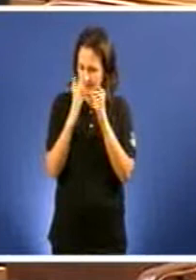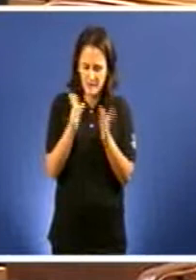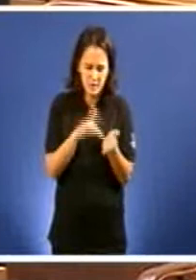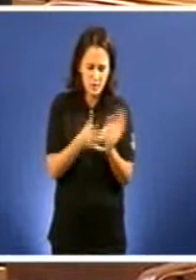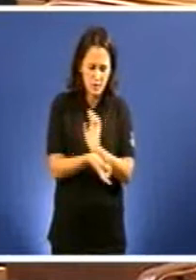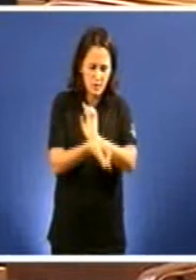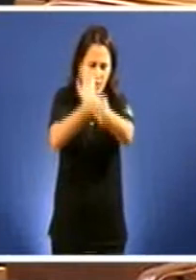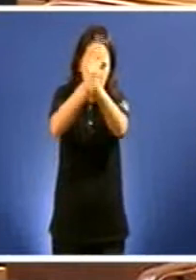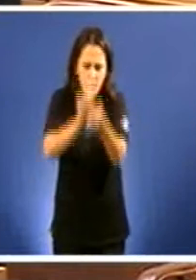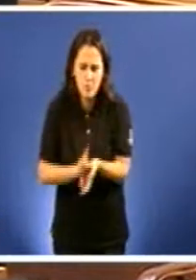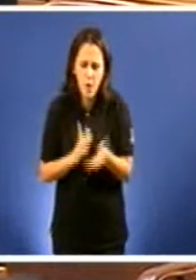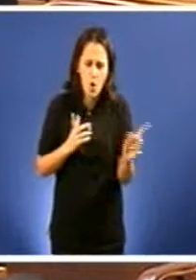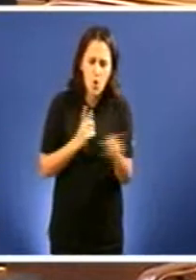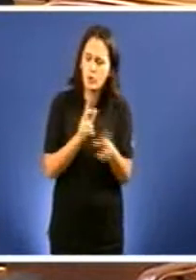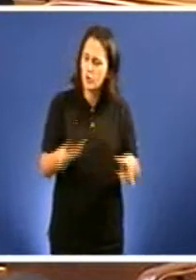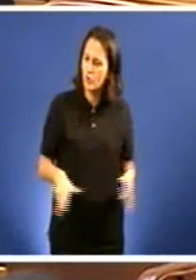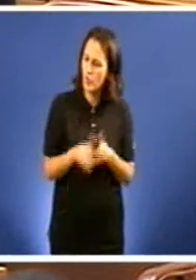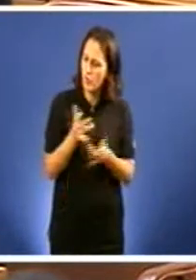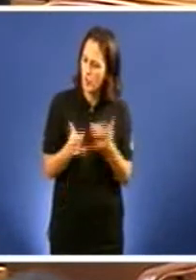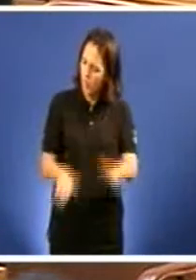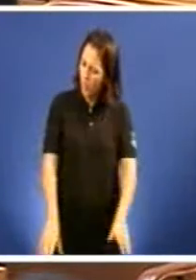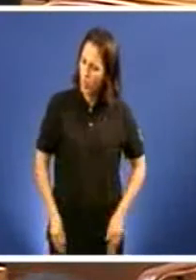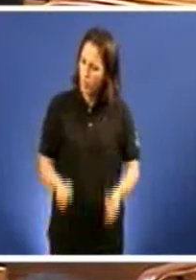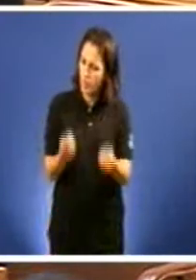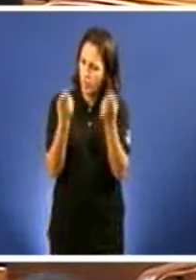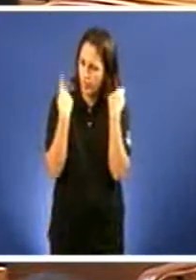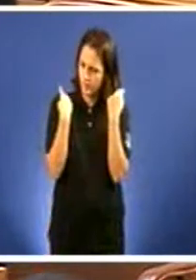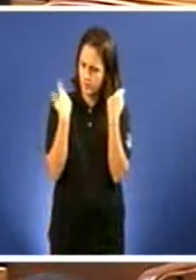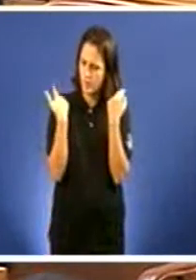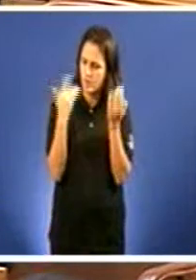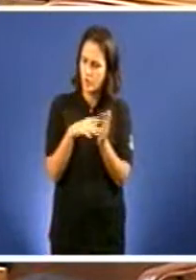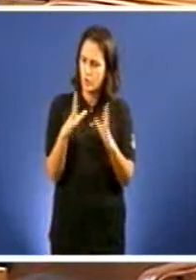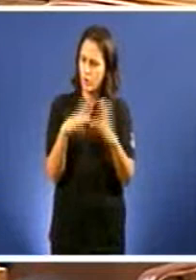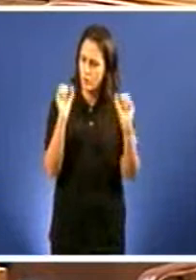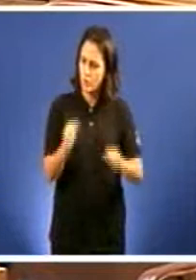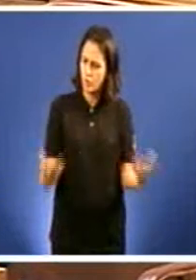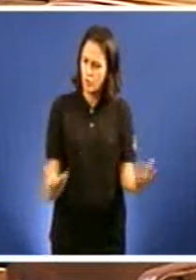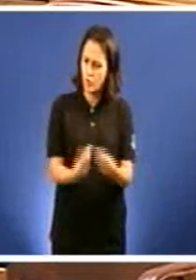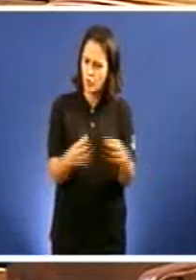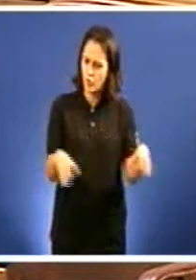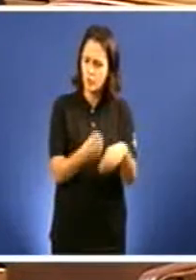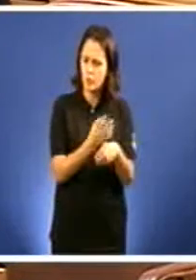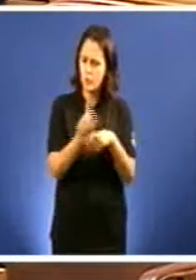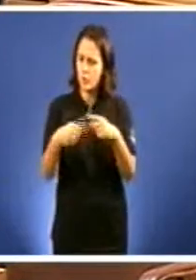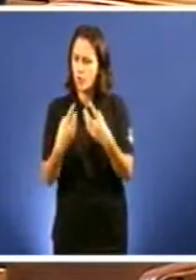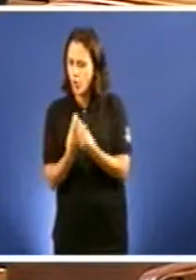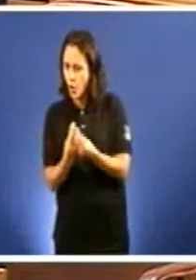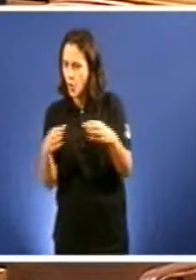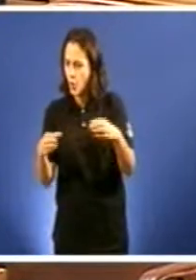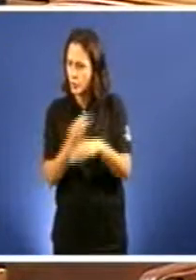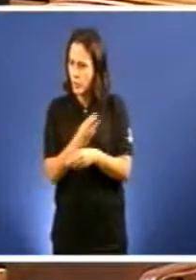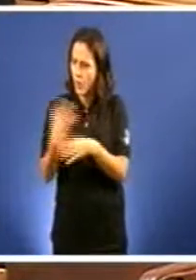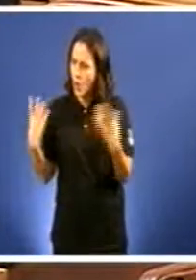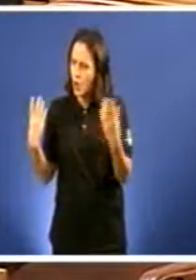de carácter antisocial cando aceptou os dictados da Troika foi pactado polo Partido Socialista e do Partido Popular coa oposición rotunda